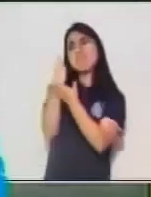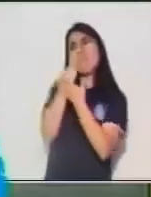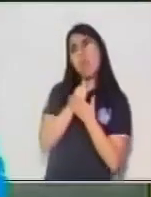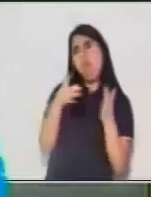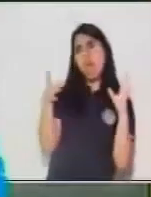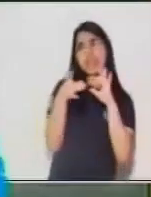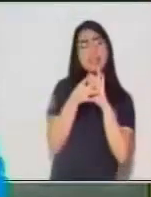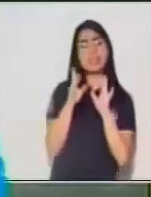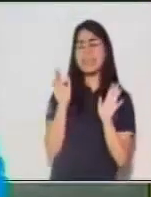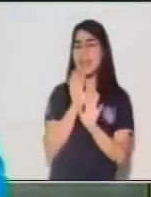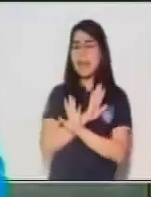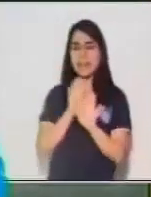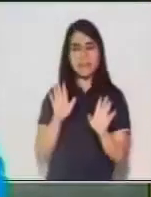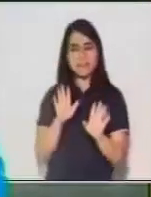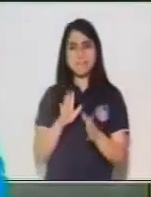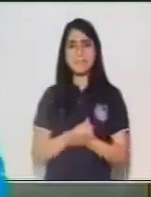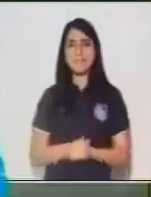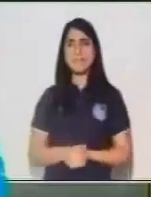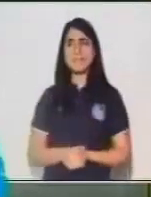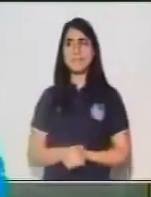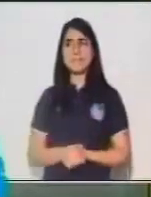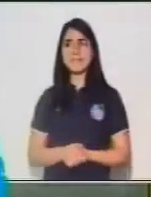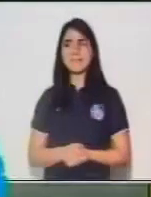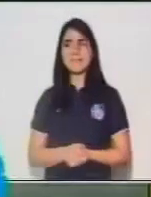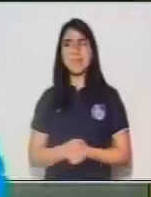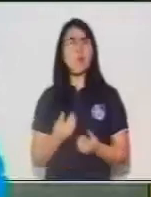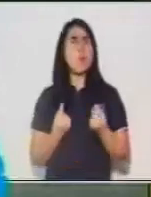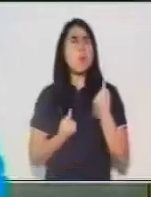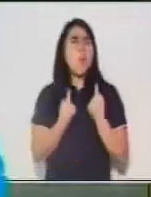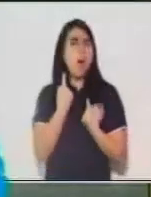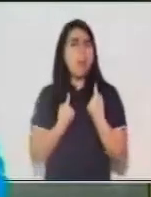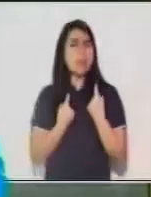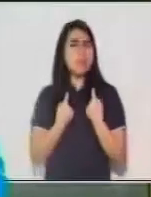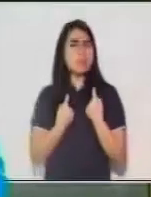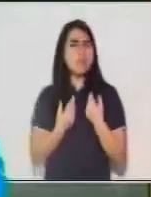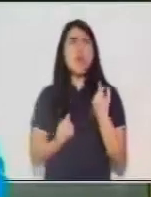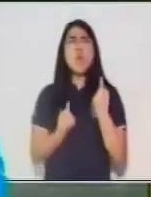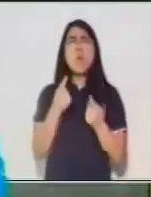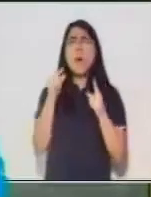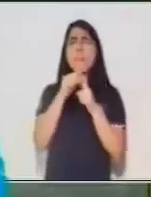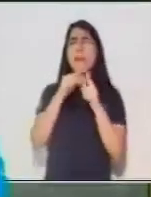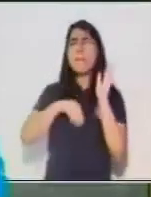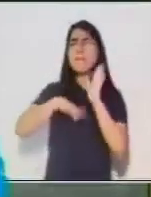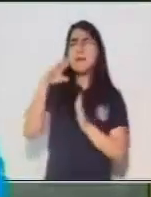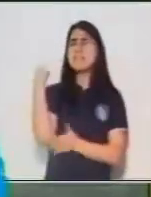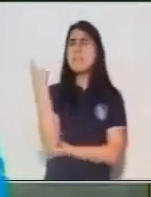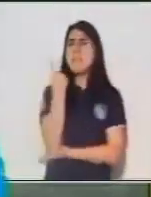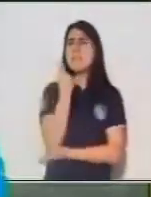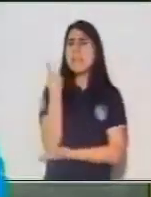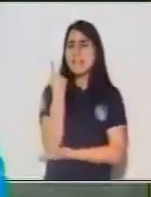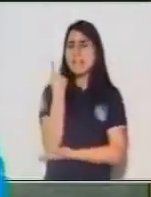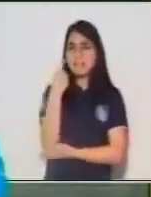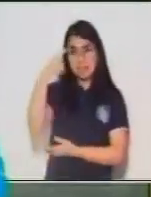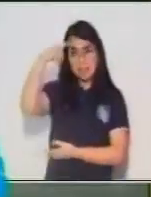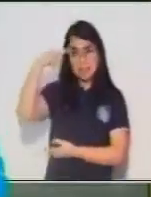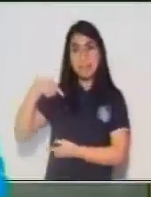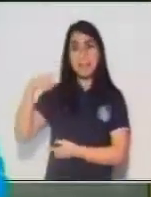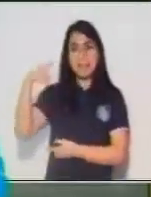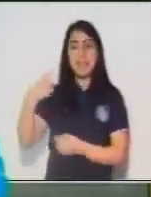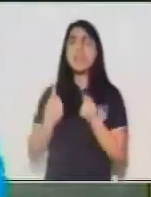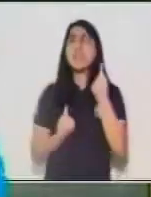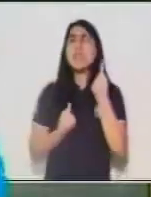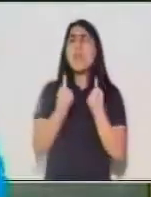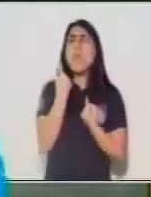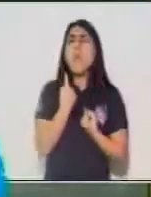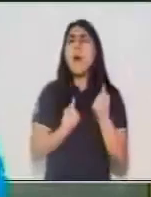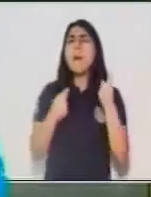Aquí tenemos dos. La palabra o el artículo los y calurosos también